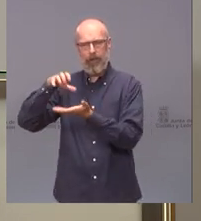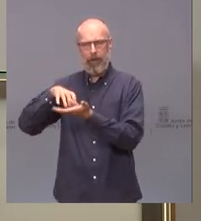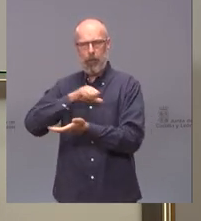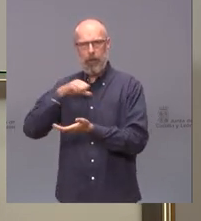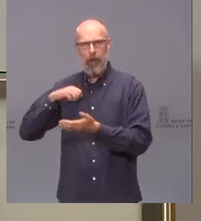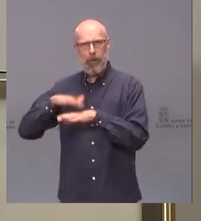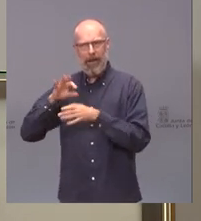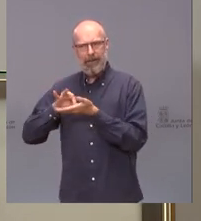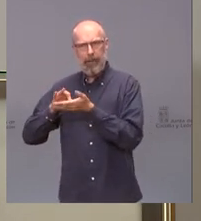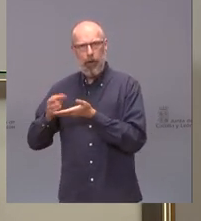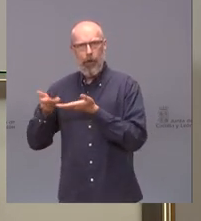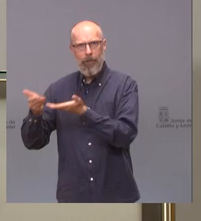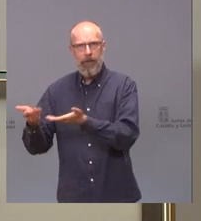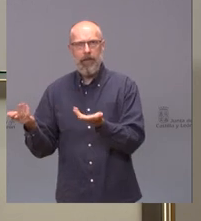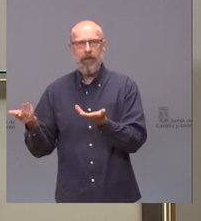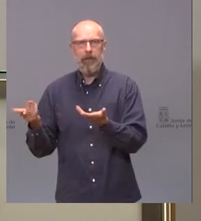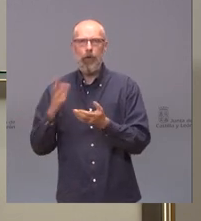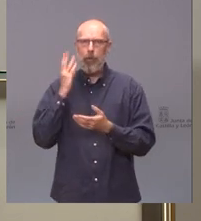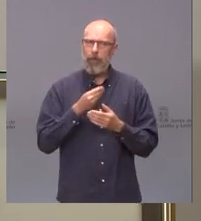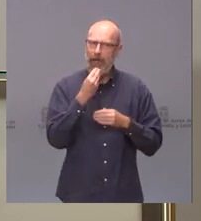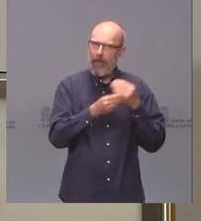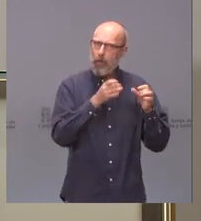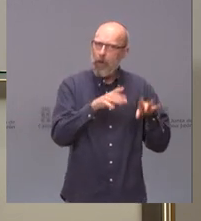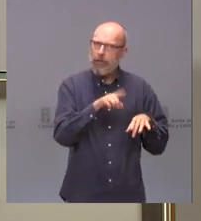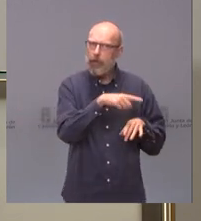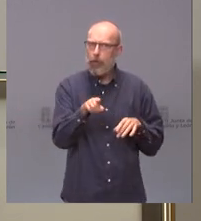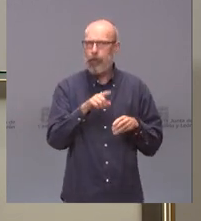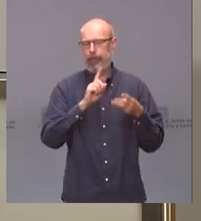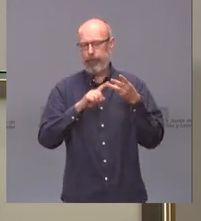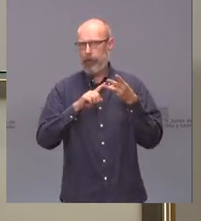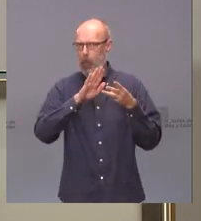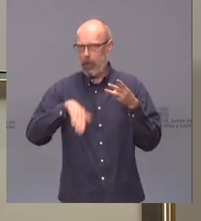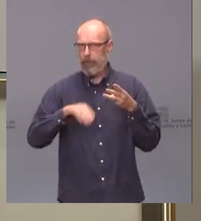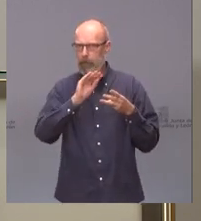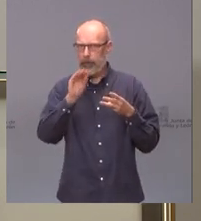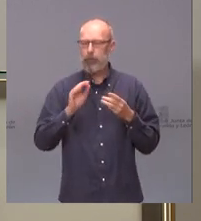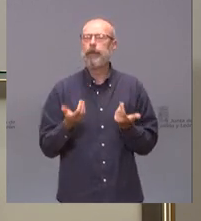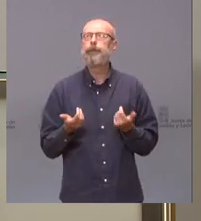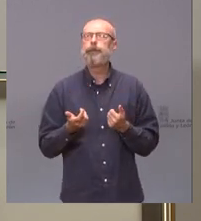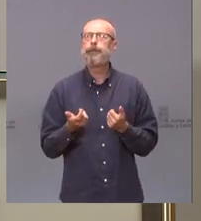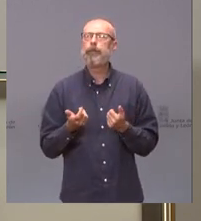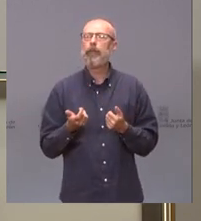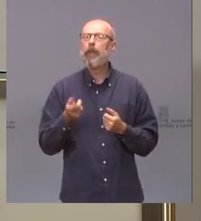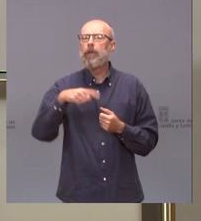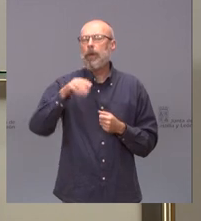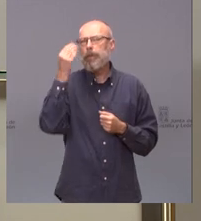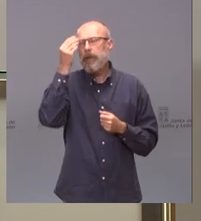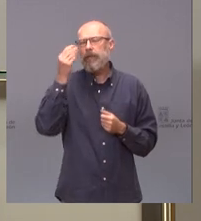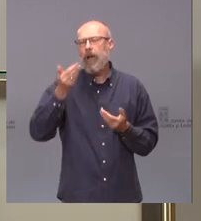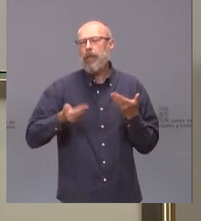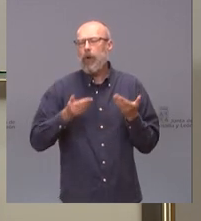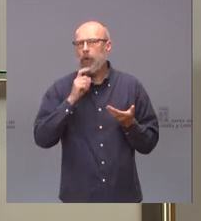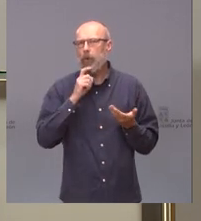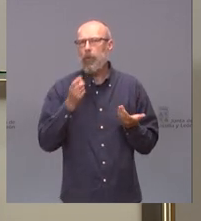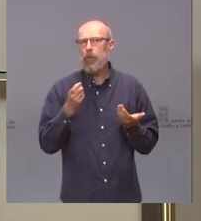ese servicio? Y, por último, y perdón por la cantidad de preguntas, ¿cómo valoran el hecho de que